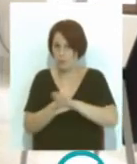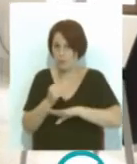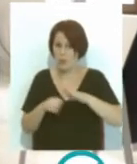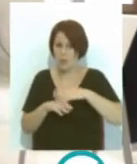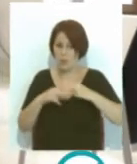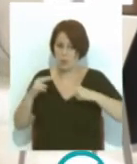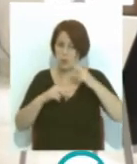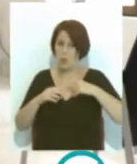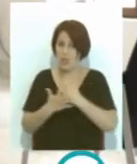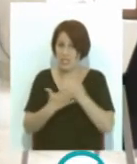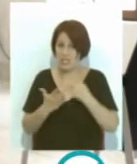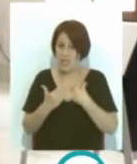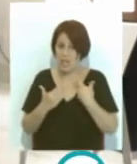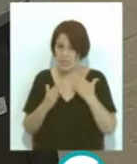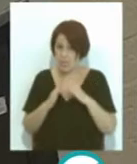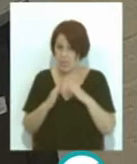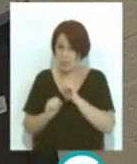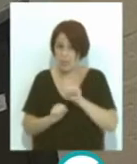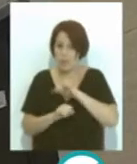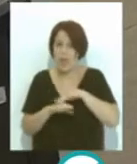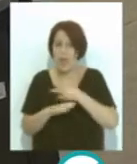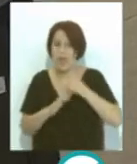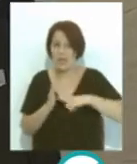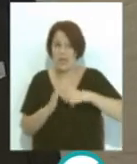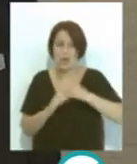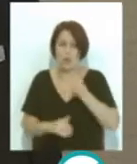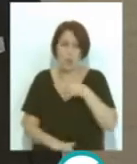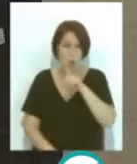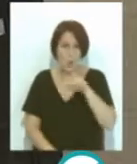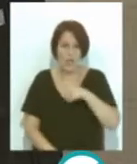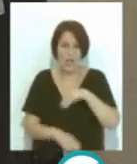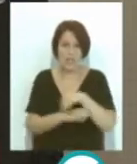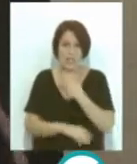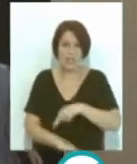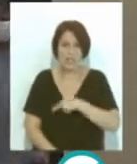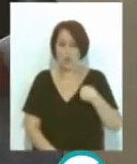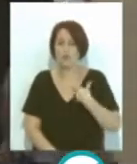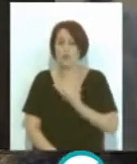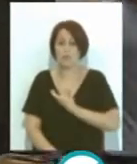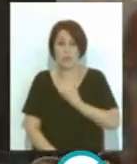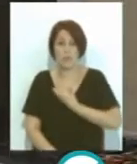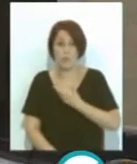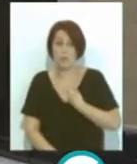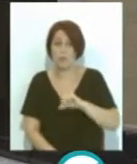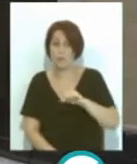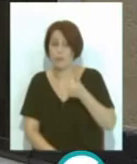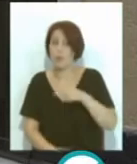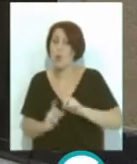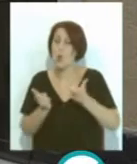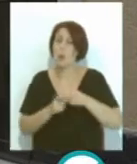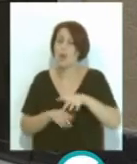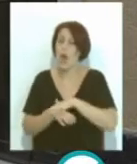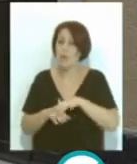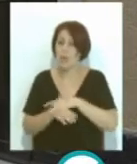para la construcción de 16 viviendas protegidas para su alquiler en el número 11 de la calle Santiago el ayuntamiento ha dado el visto bueno en la junta de